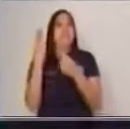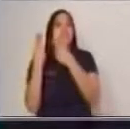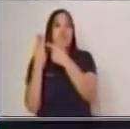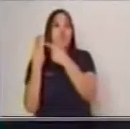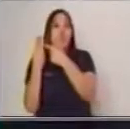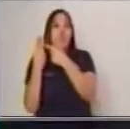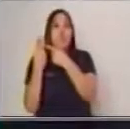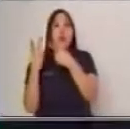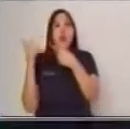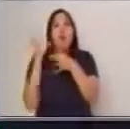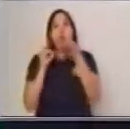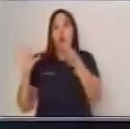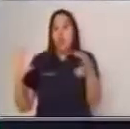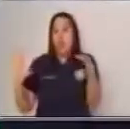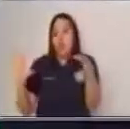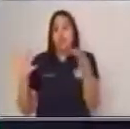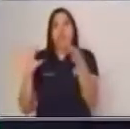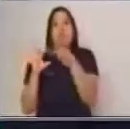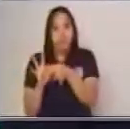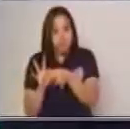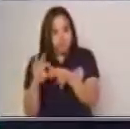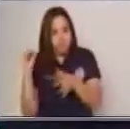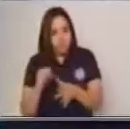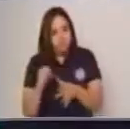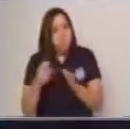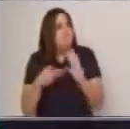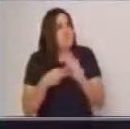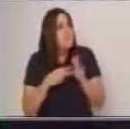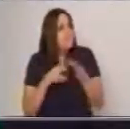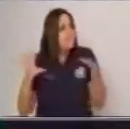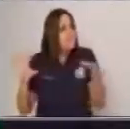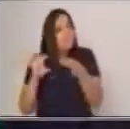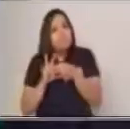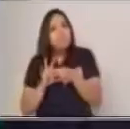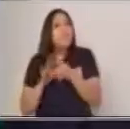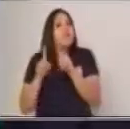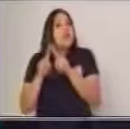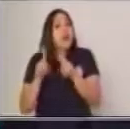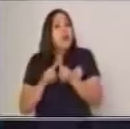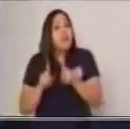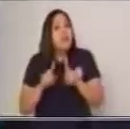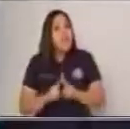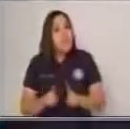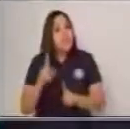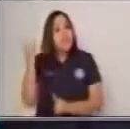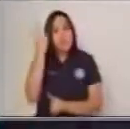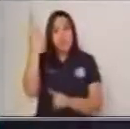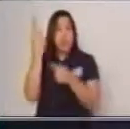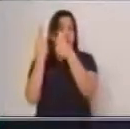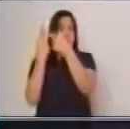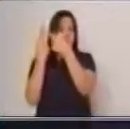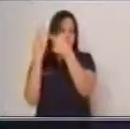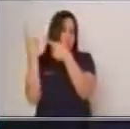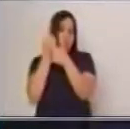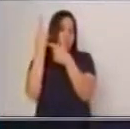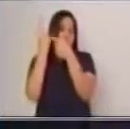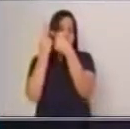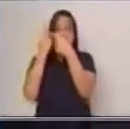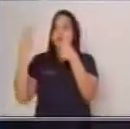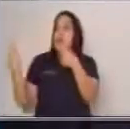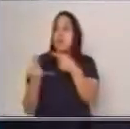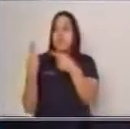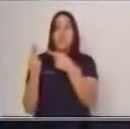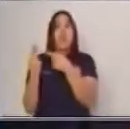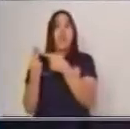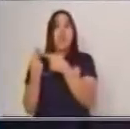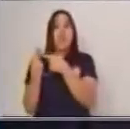complementaria. Complementaria quiere decir que es una diferencia muy grande con la principal, puesto de que no es la base